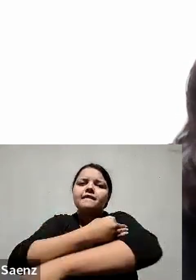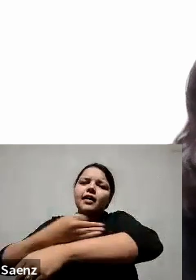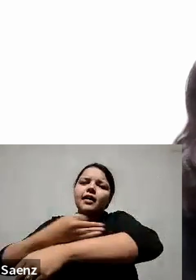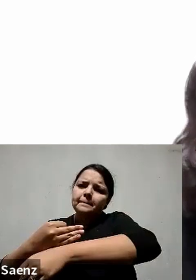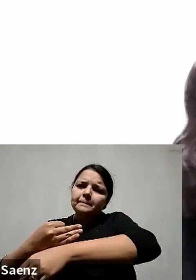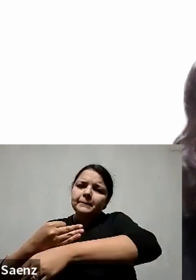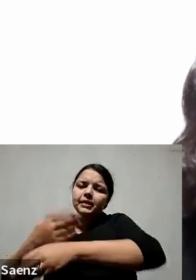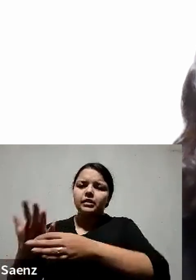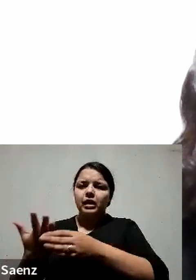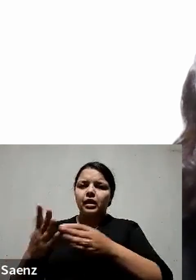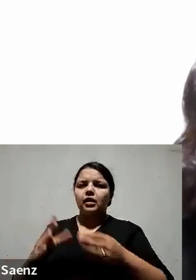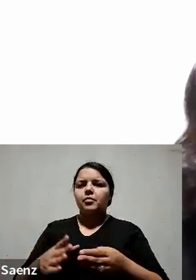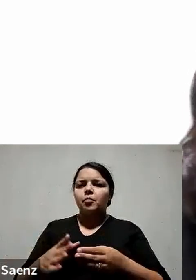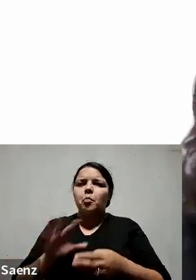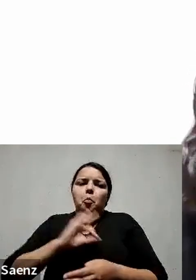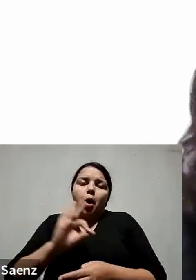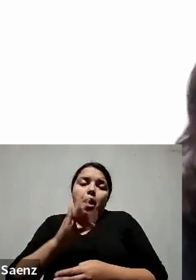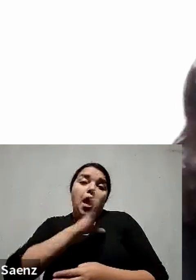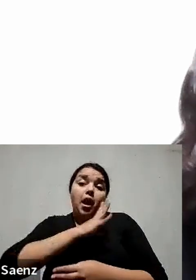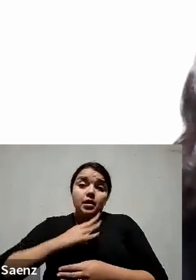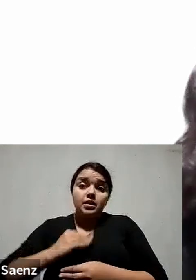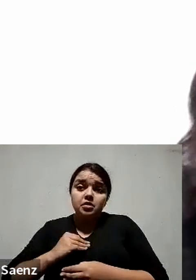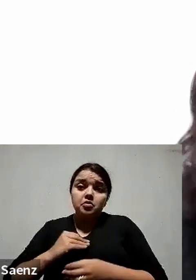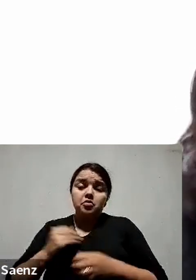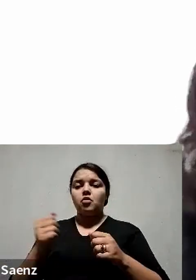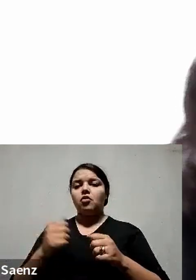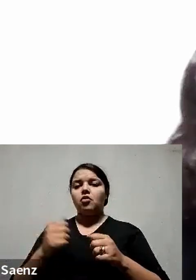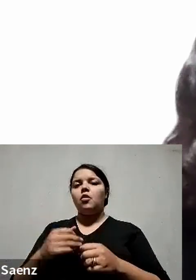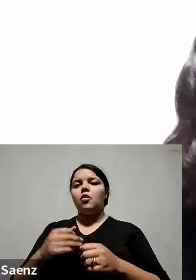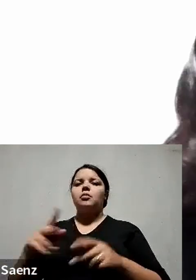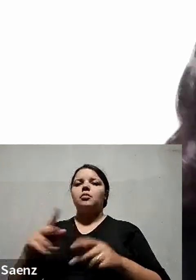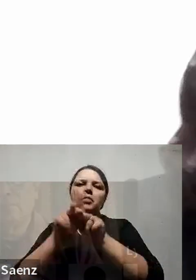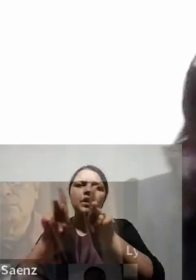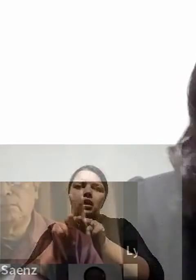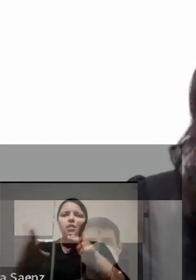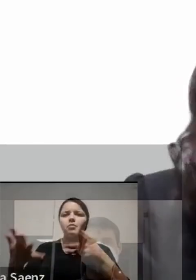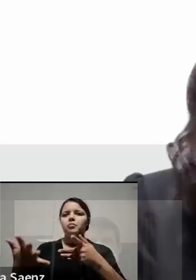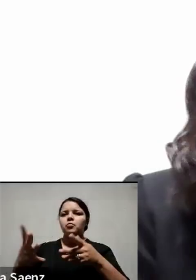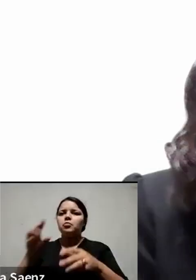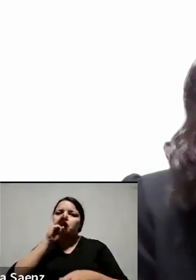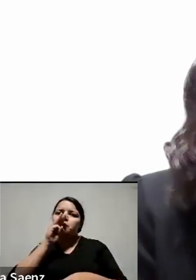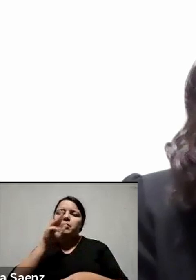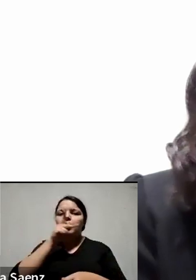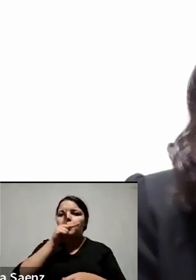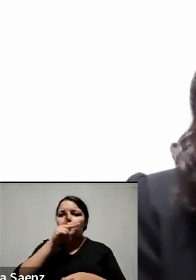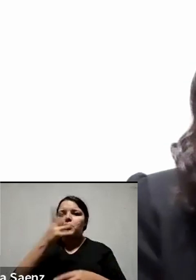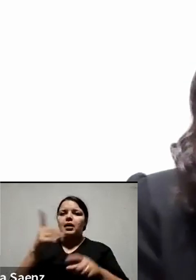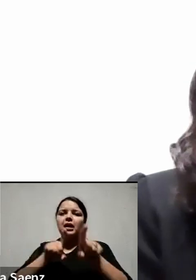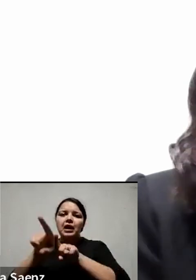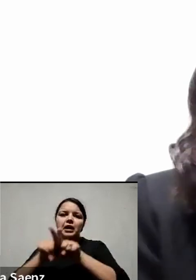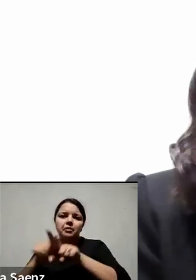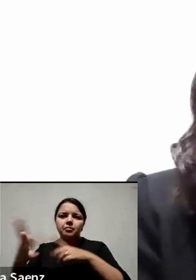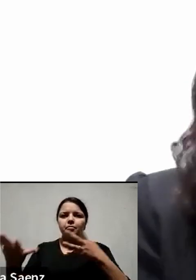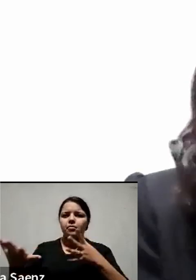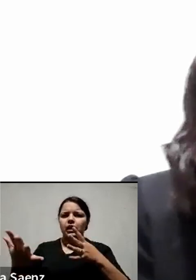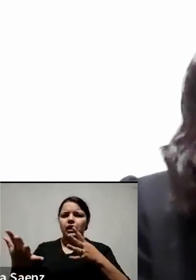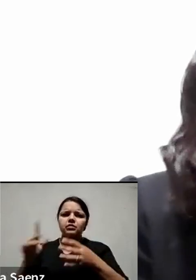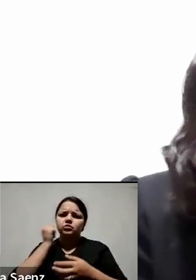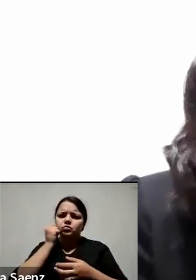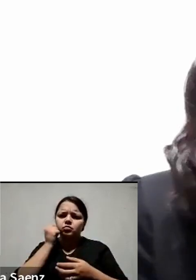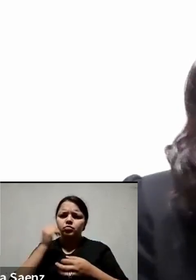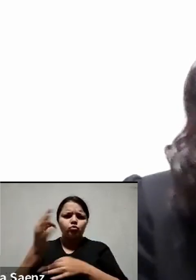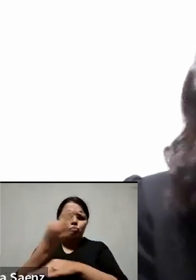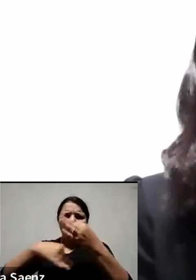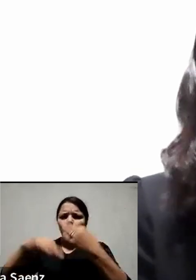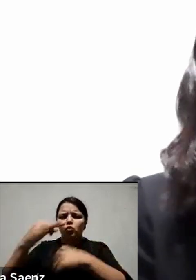entiéndase hijos, abuelos, padres, primos y demás. Y por otro